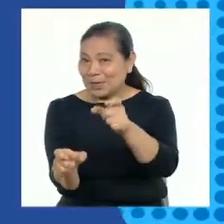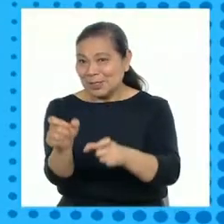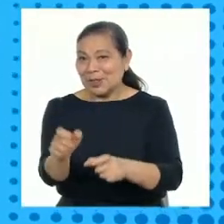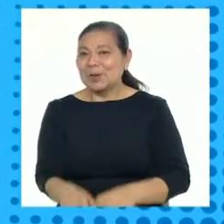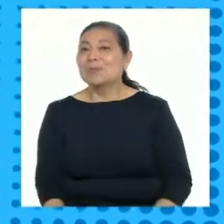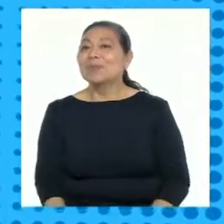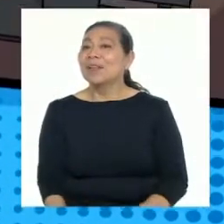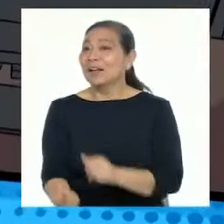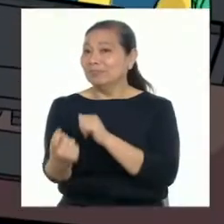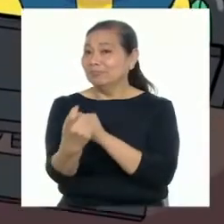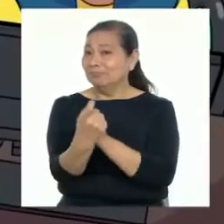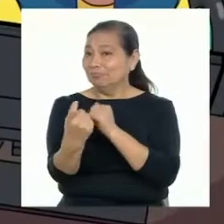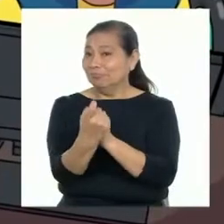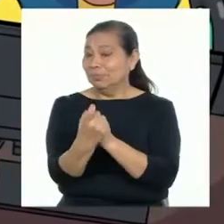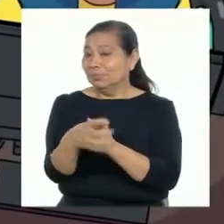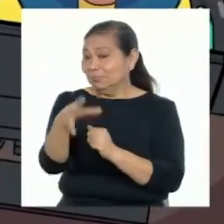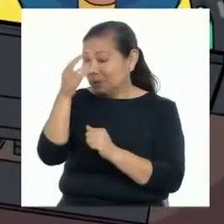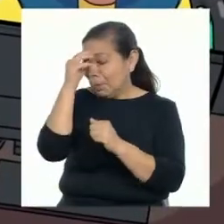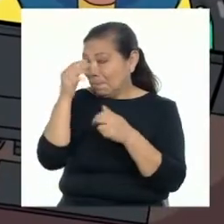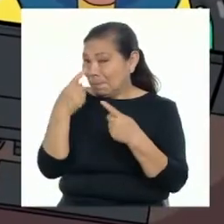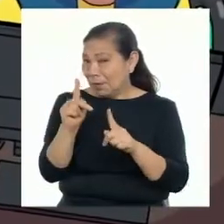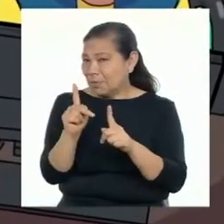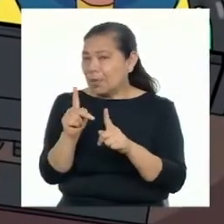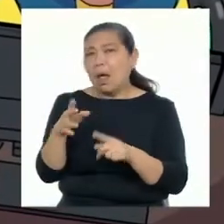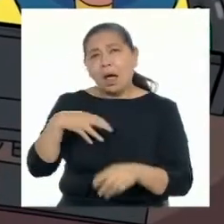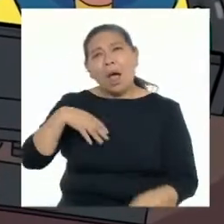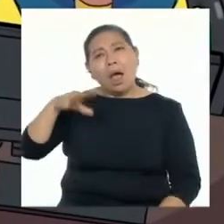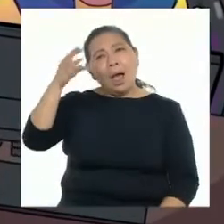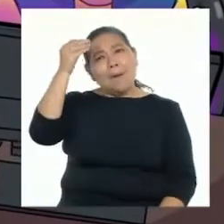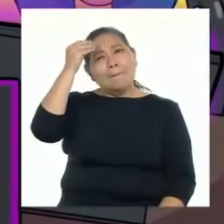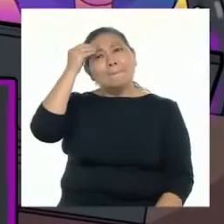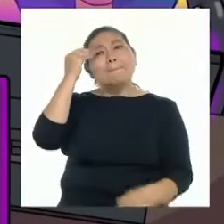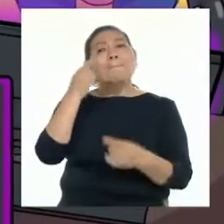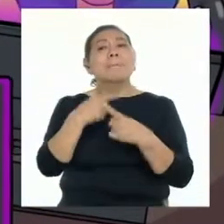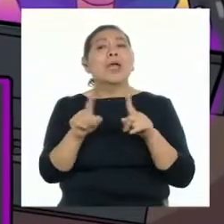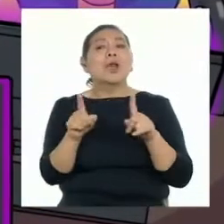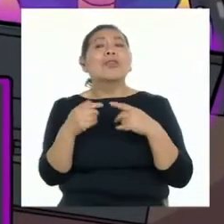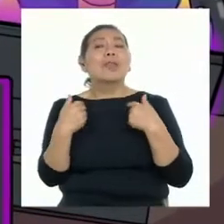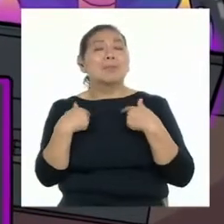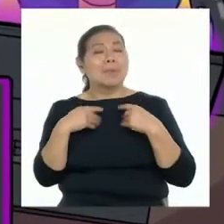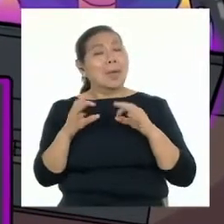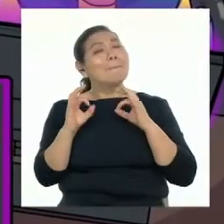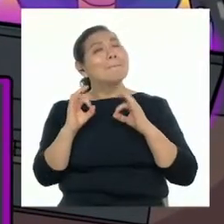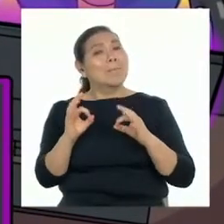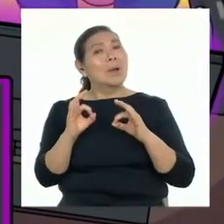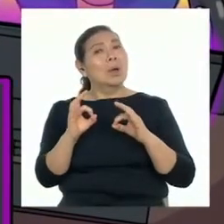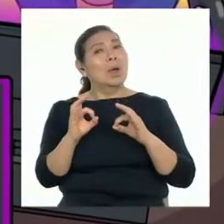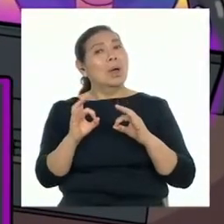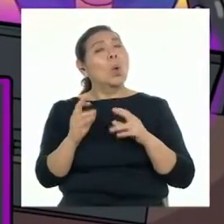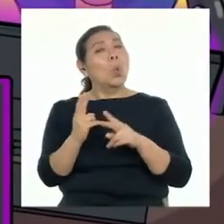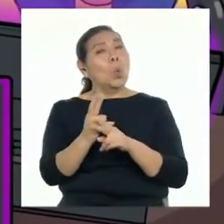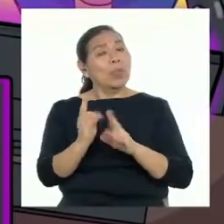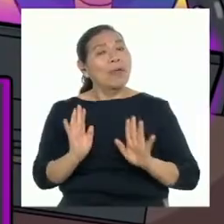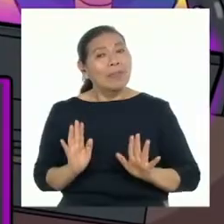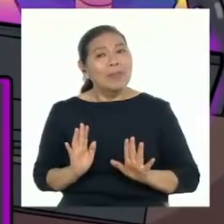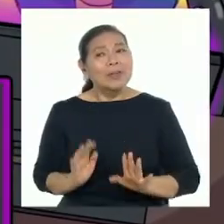La educación a distancia nos permite seguir aprendiendo, pero también tiene riesgos que debemos conocer.